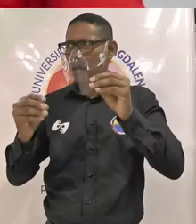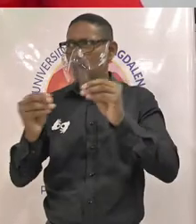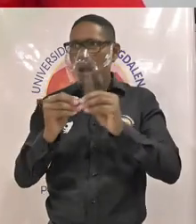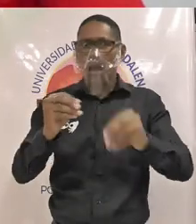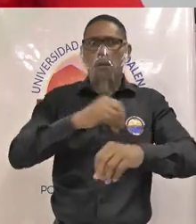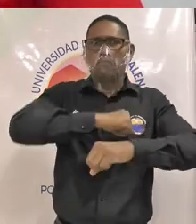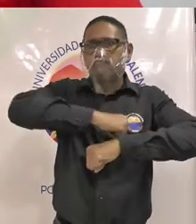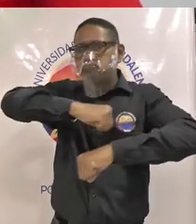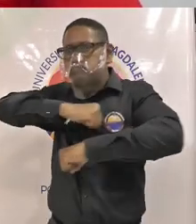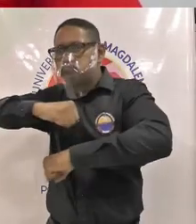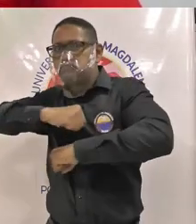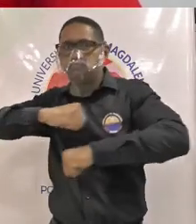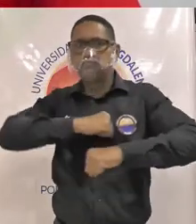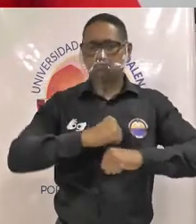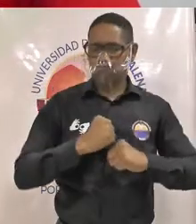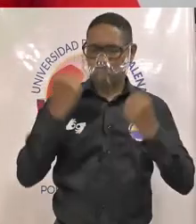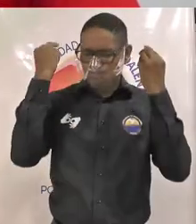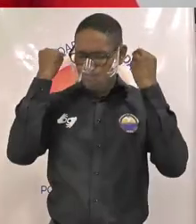realidades